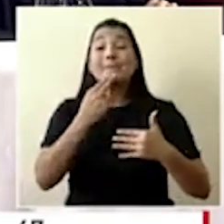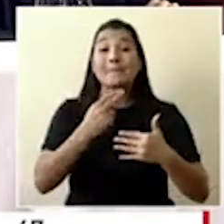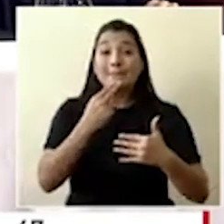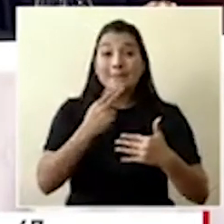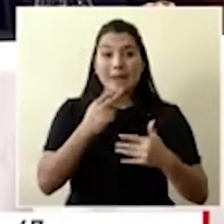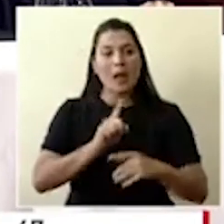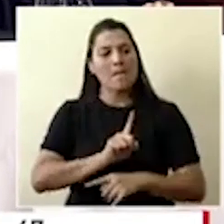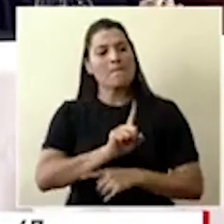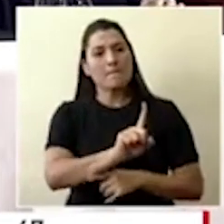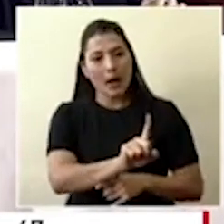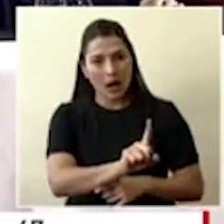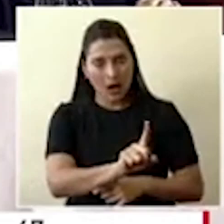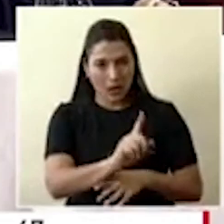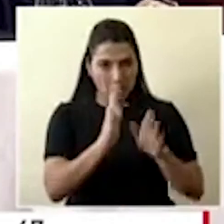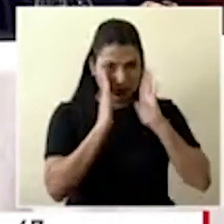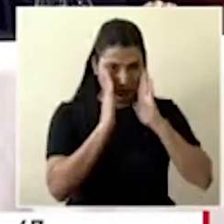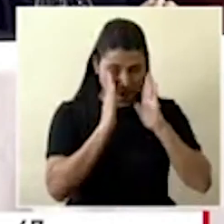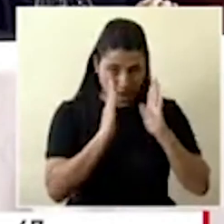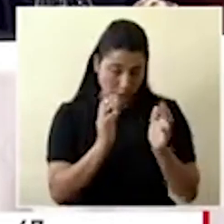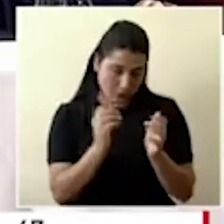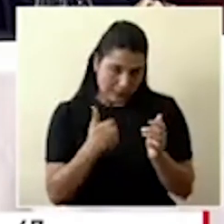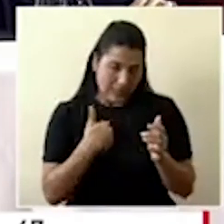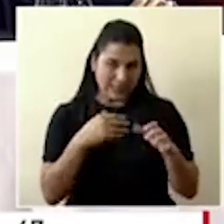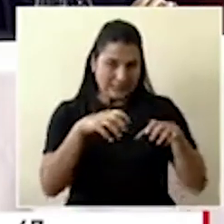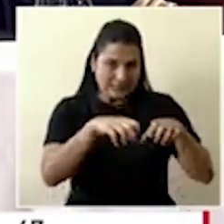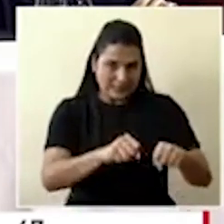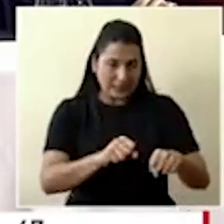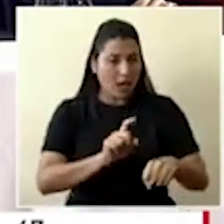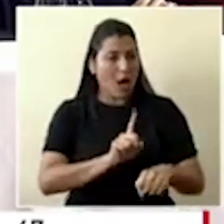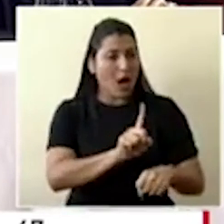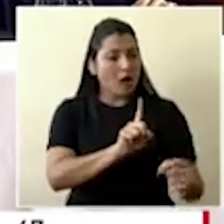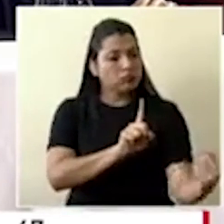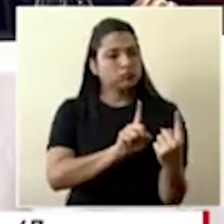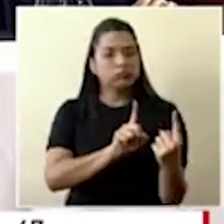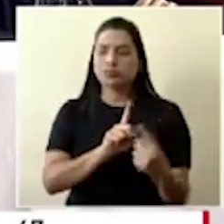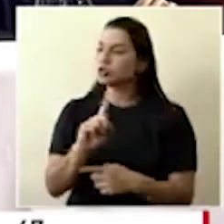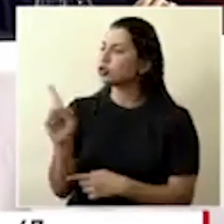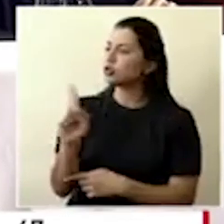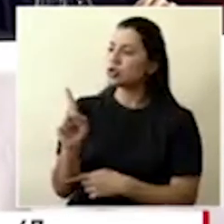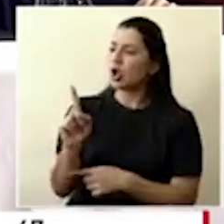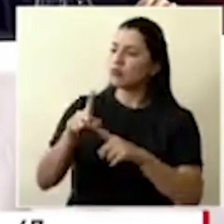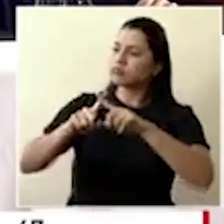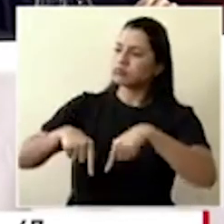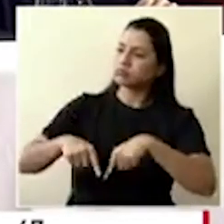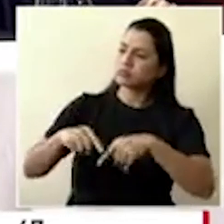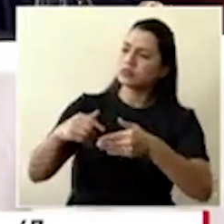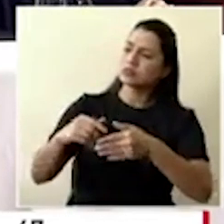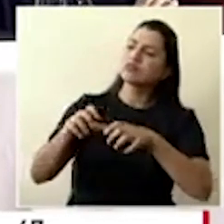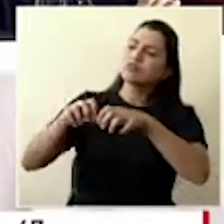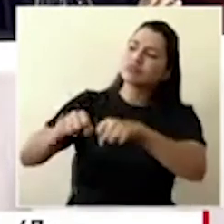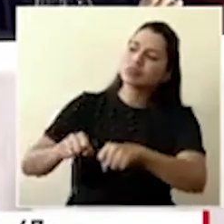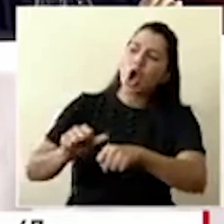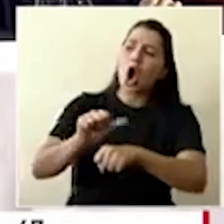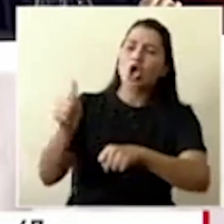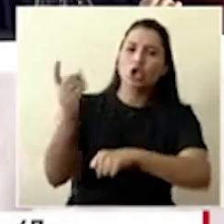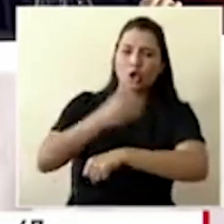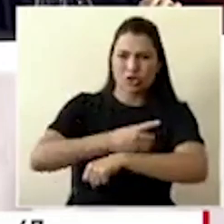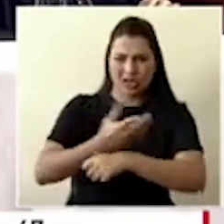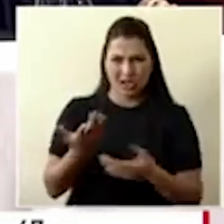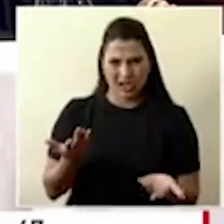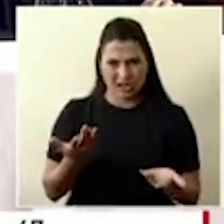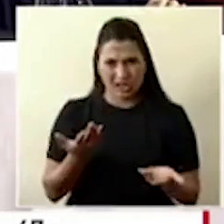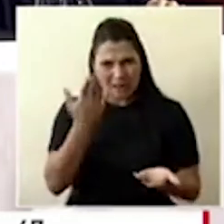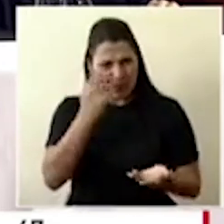topan con la sorpresa de que no se les atiende y tampoco se las avisa con anterioridad que su cita fue reprogramada. ¿Es esto un problema específico de ese hospital